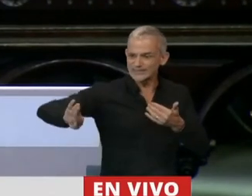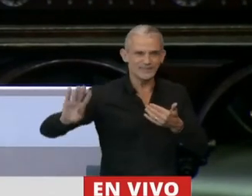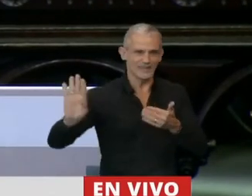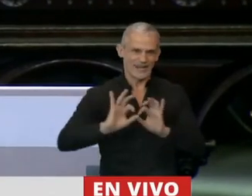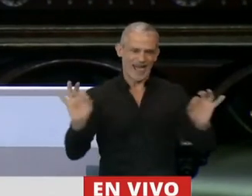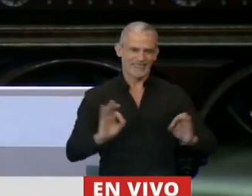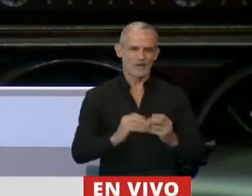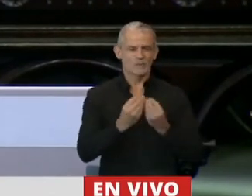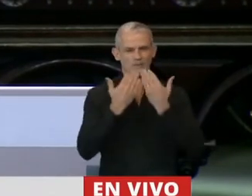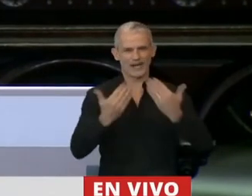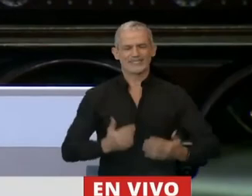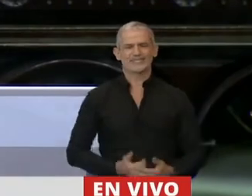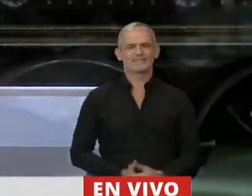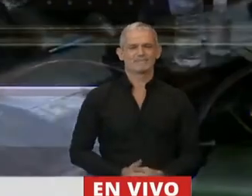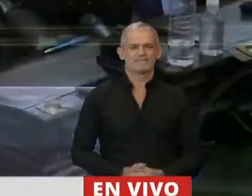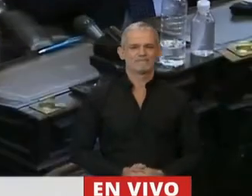Muchísimas gracias.